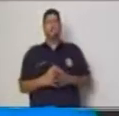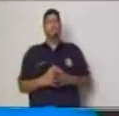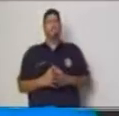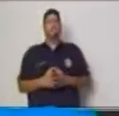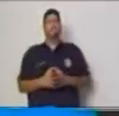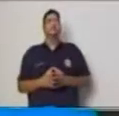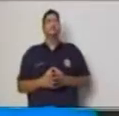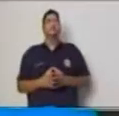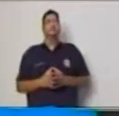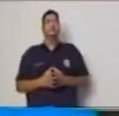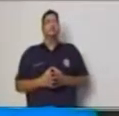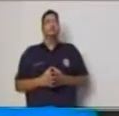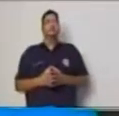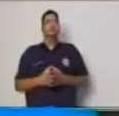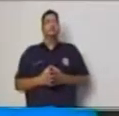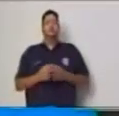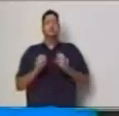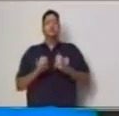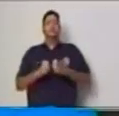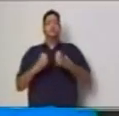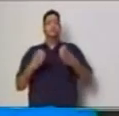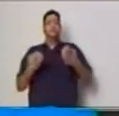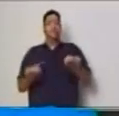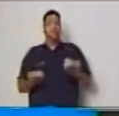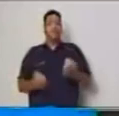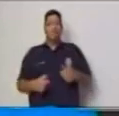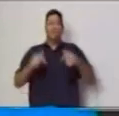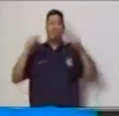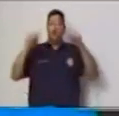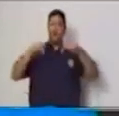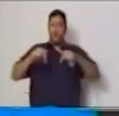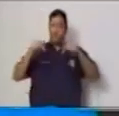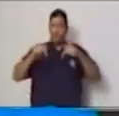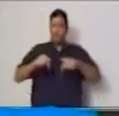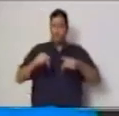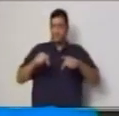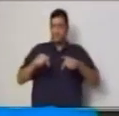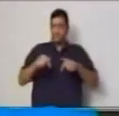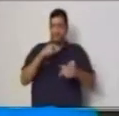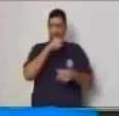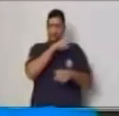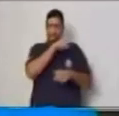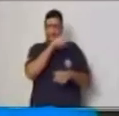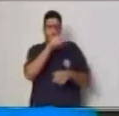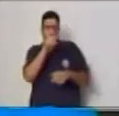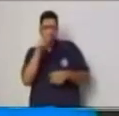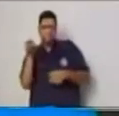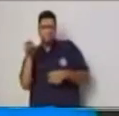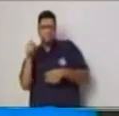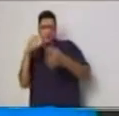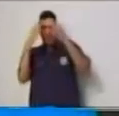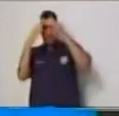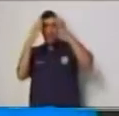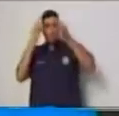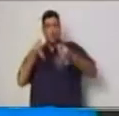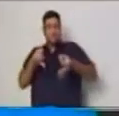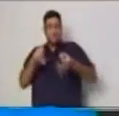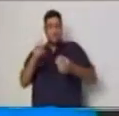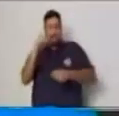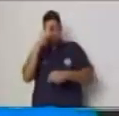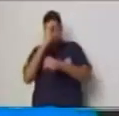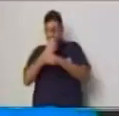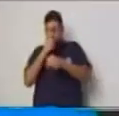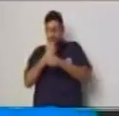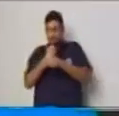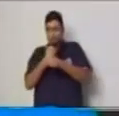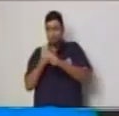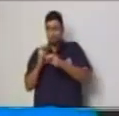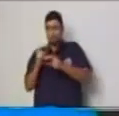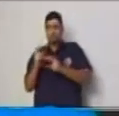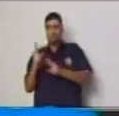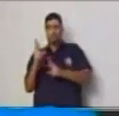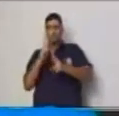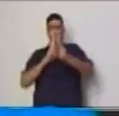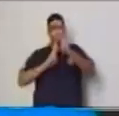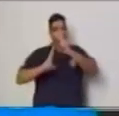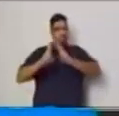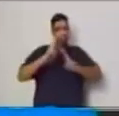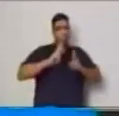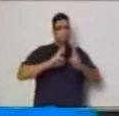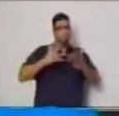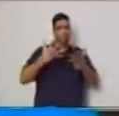y esto va ir en aumento si decidiste trabajar la relación de cuatro le corresponde